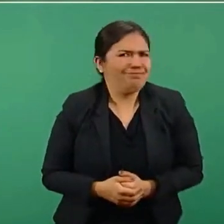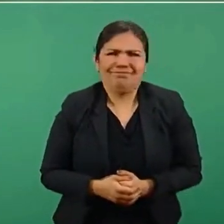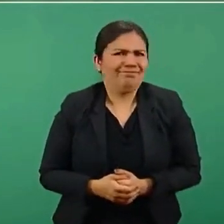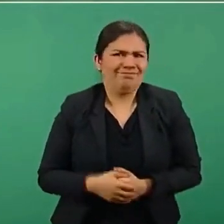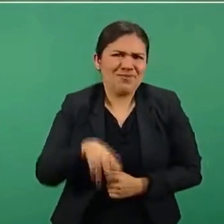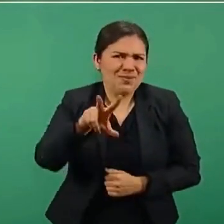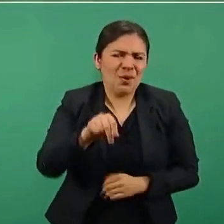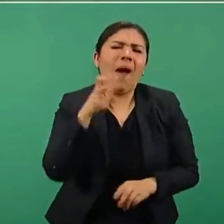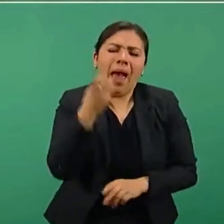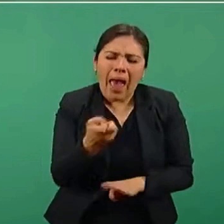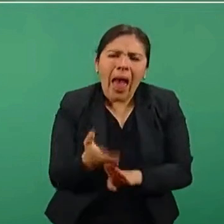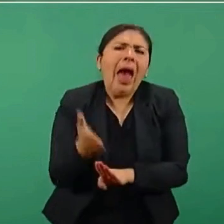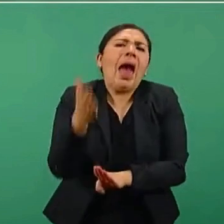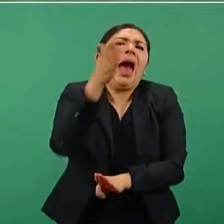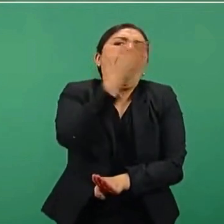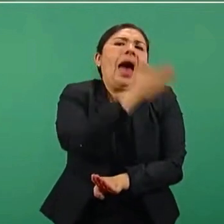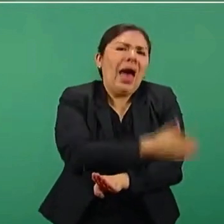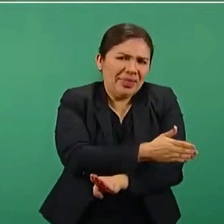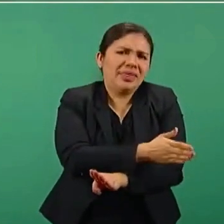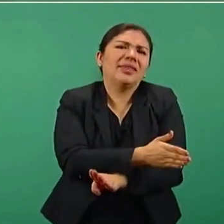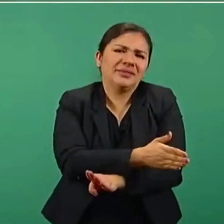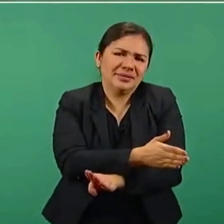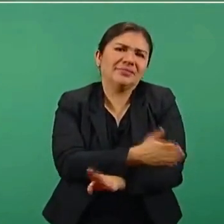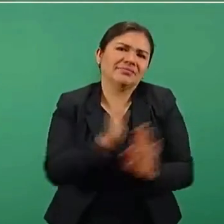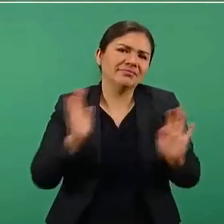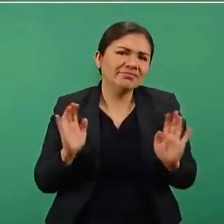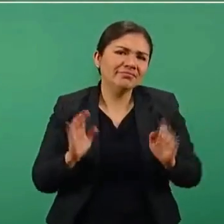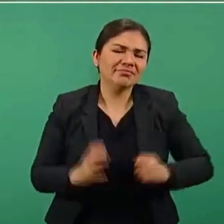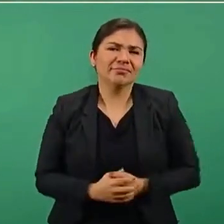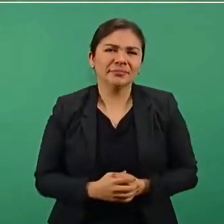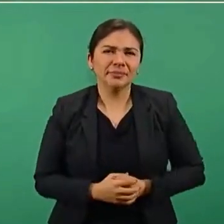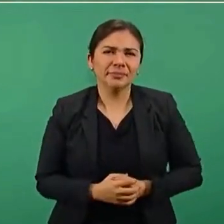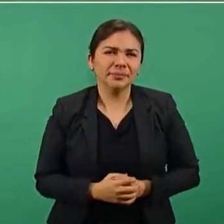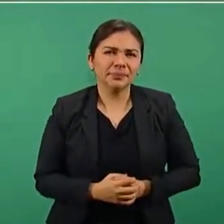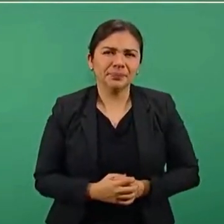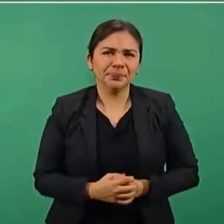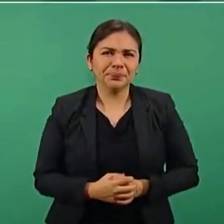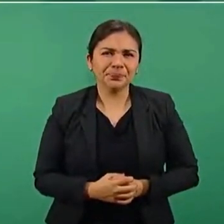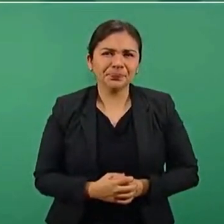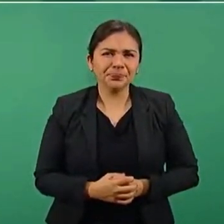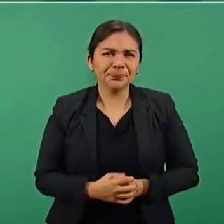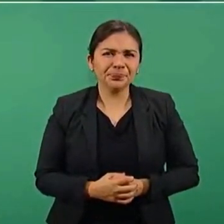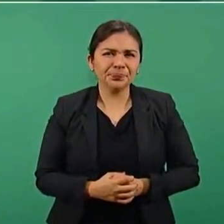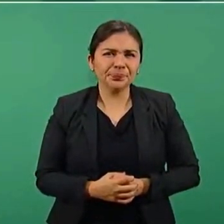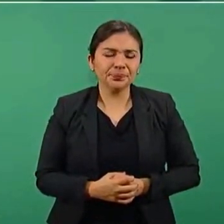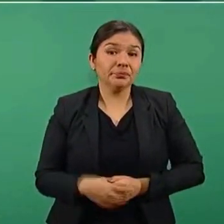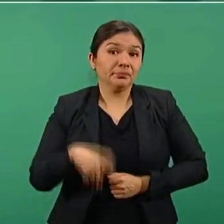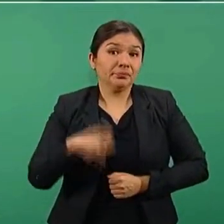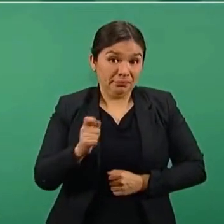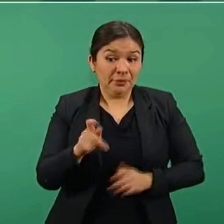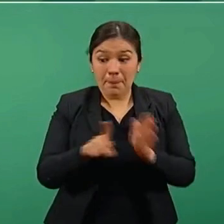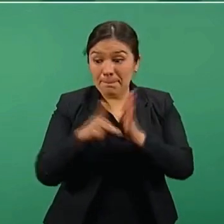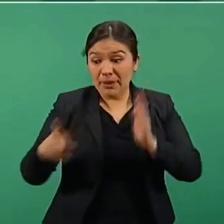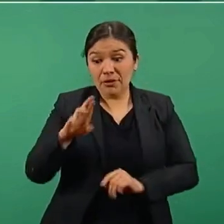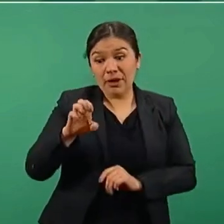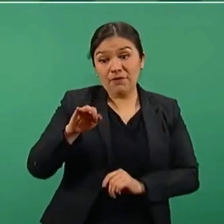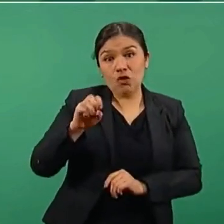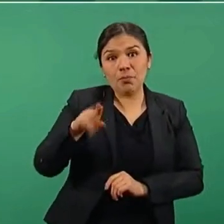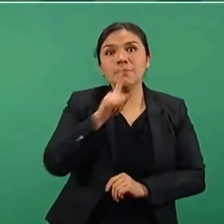eso lo hacían antes y se quedaba callado el Reforma.